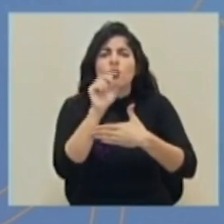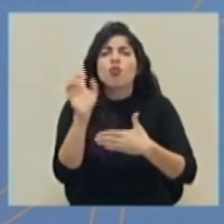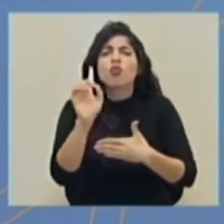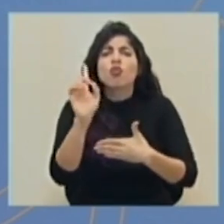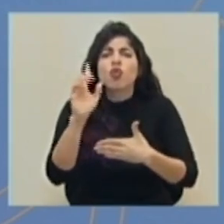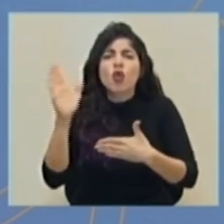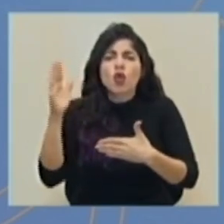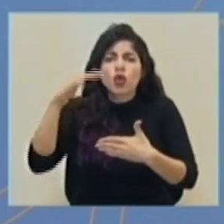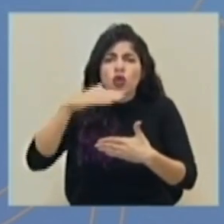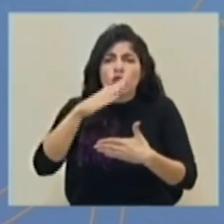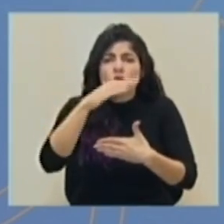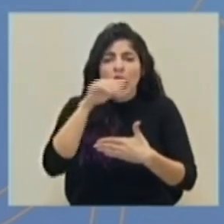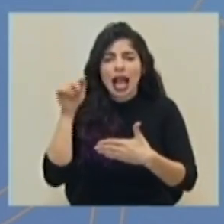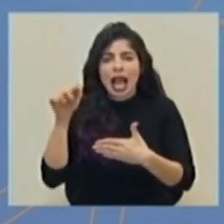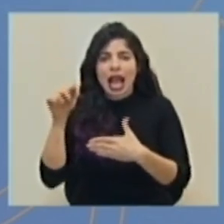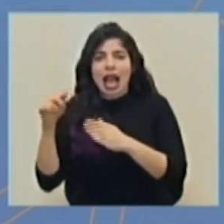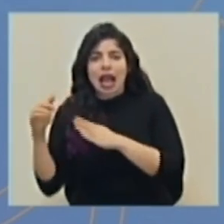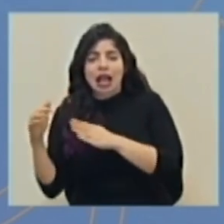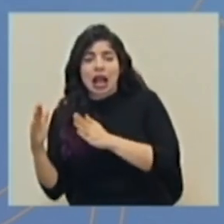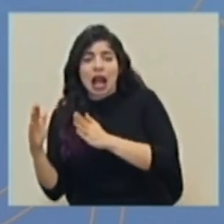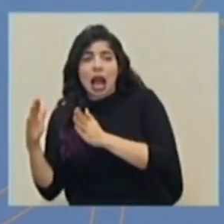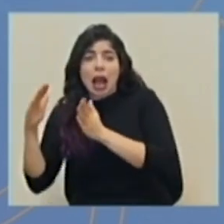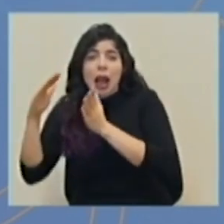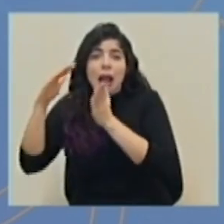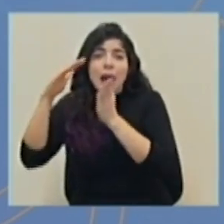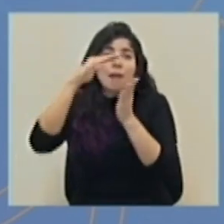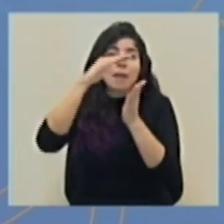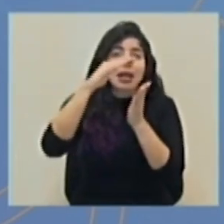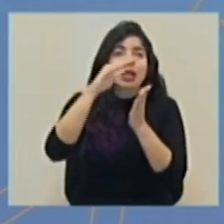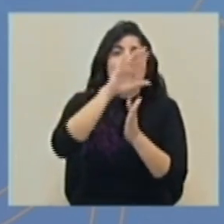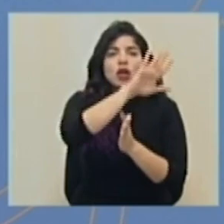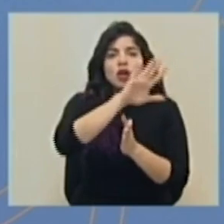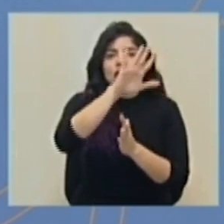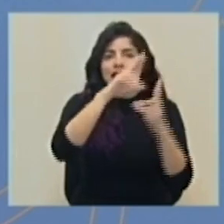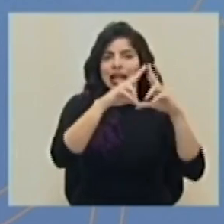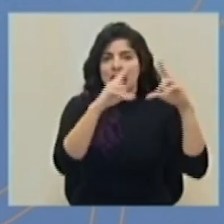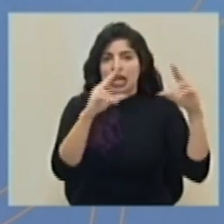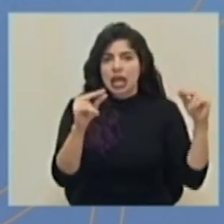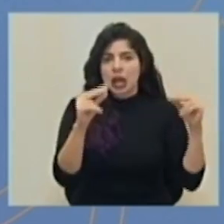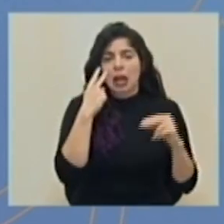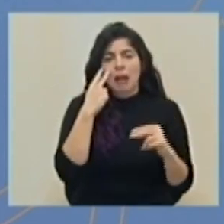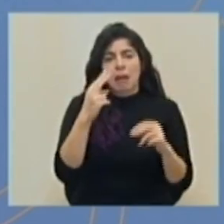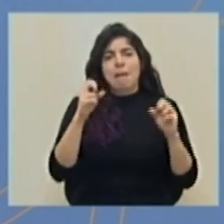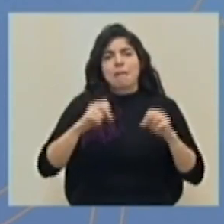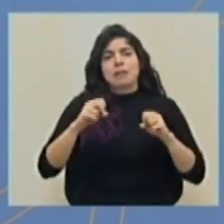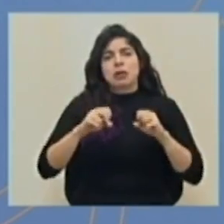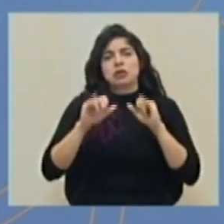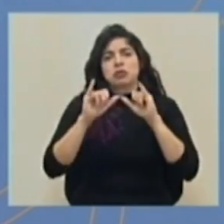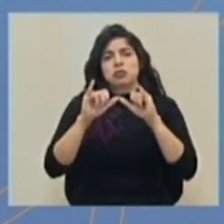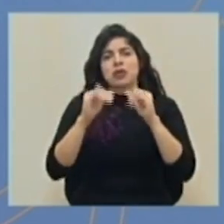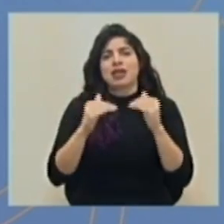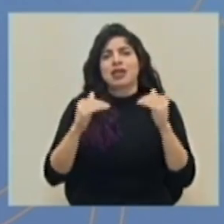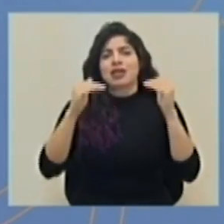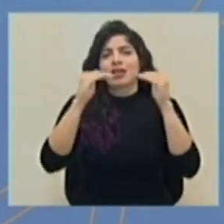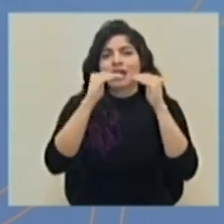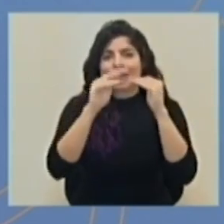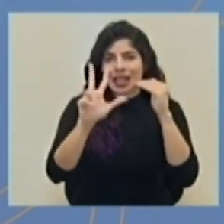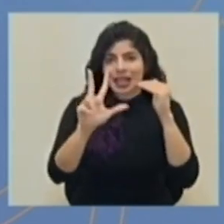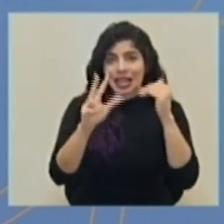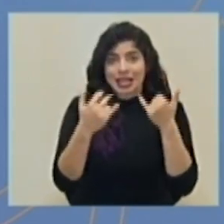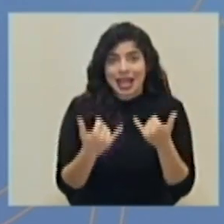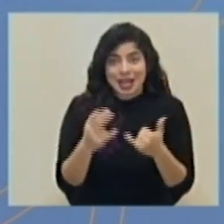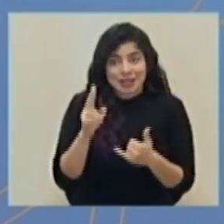directamente las costas caribeñas de Nicaragua, prevemos que sea un huracán categoría tres, categoría que tiene